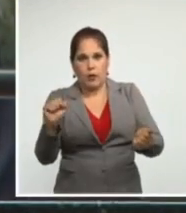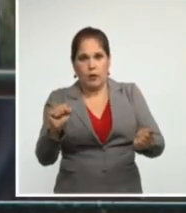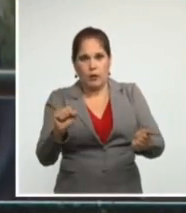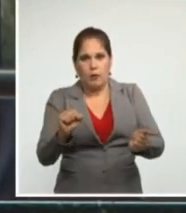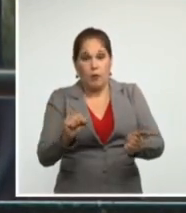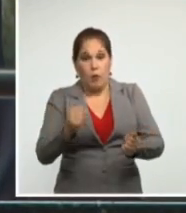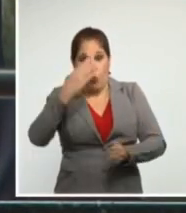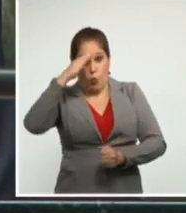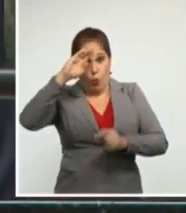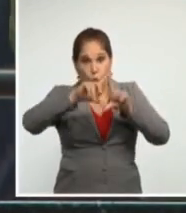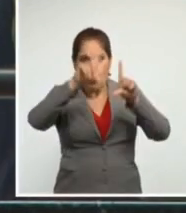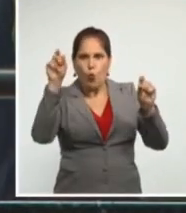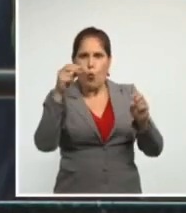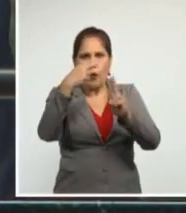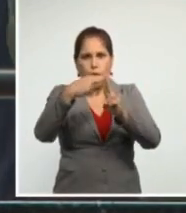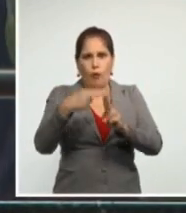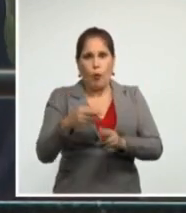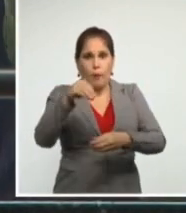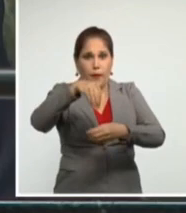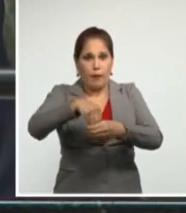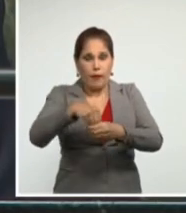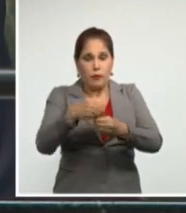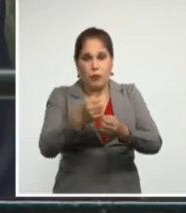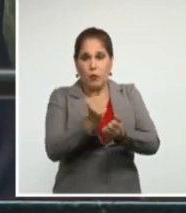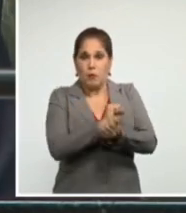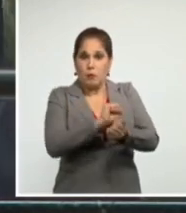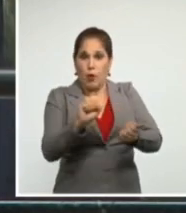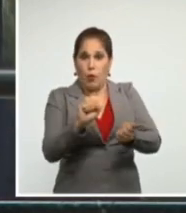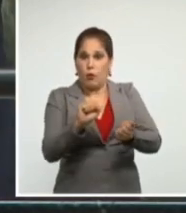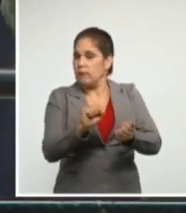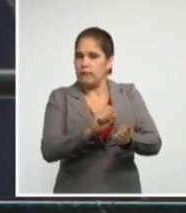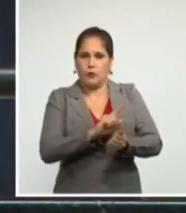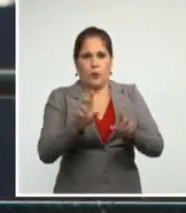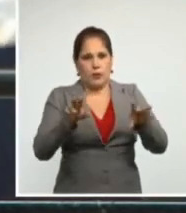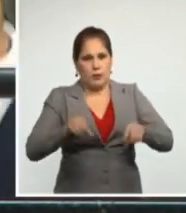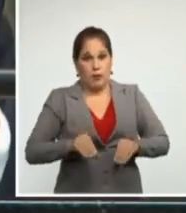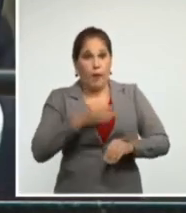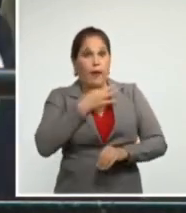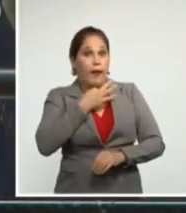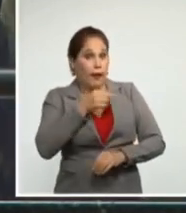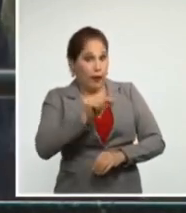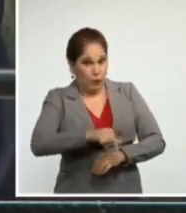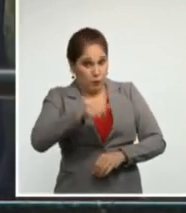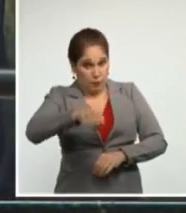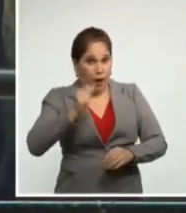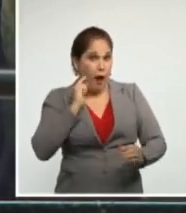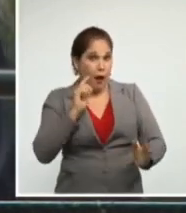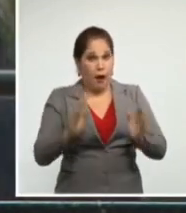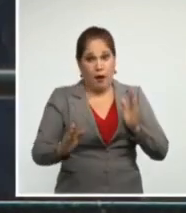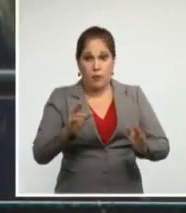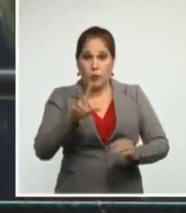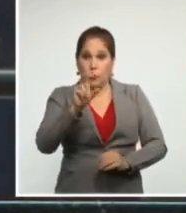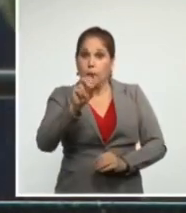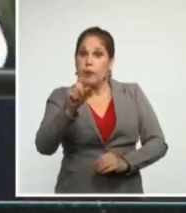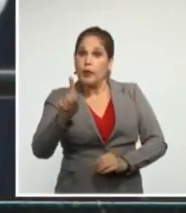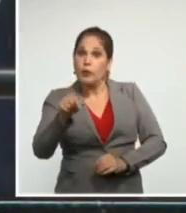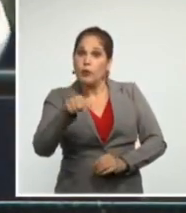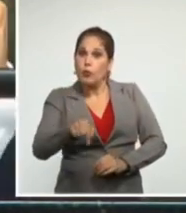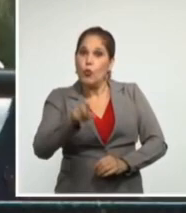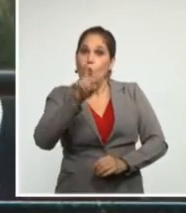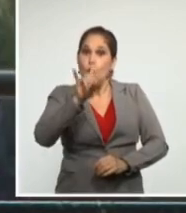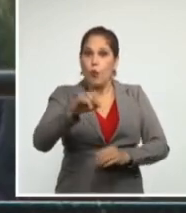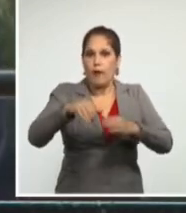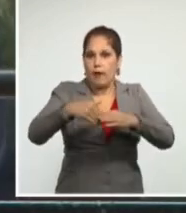fines políticos y electorales. En enero de este año nueve días